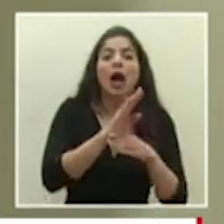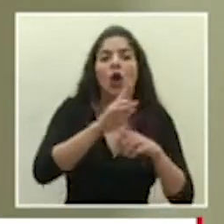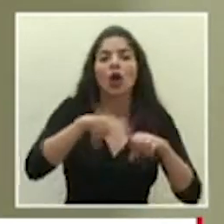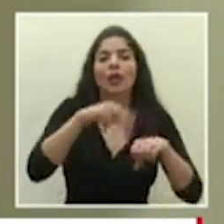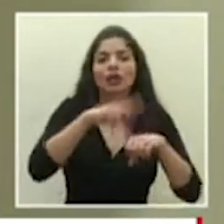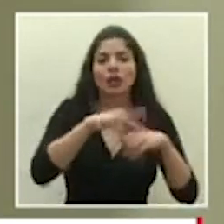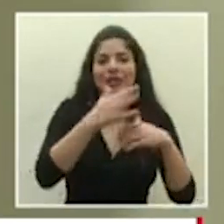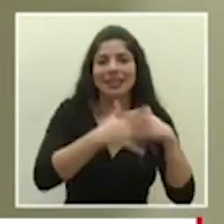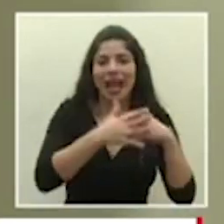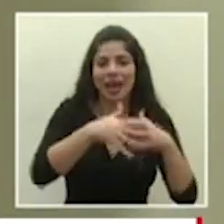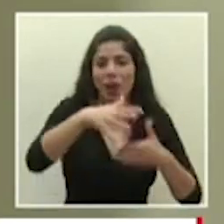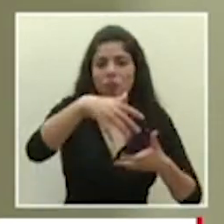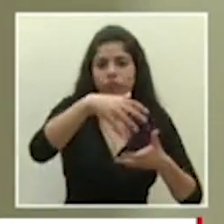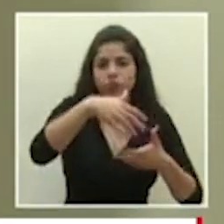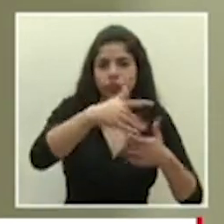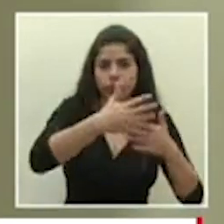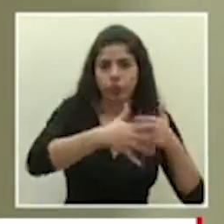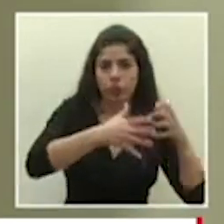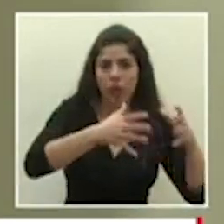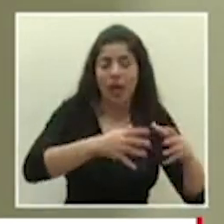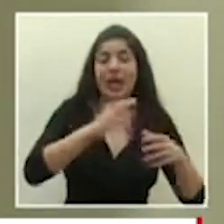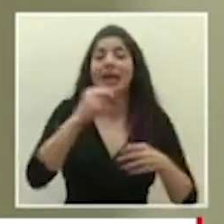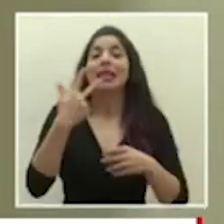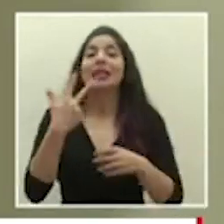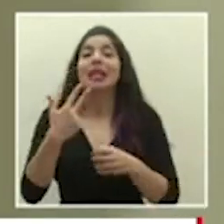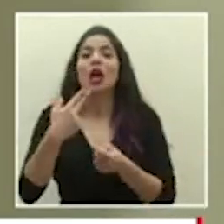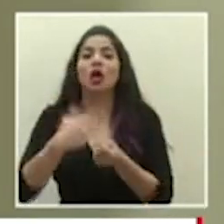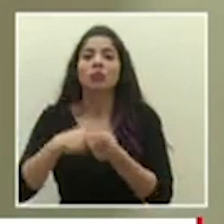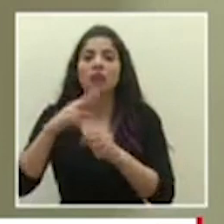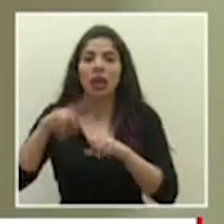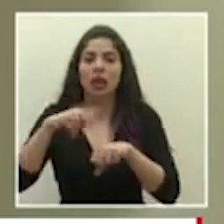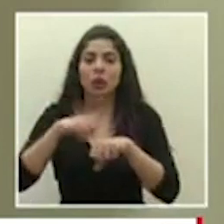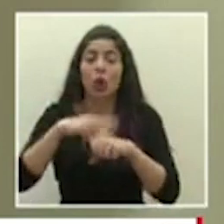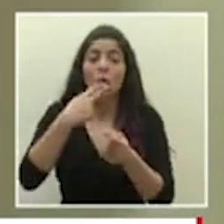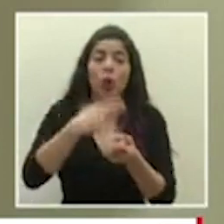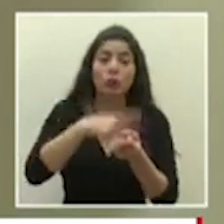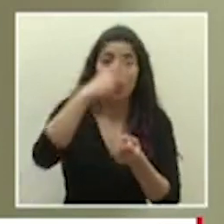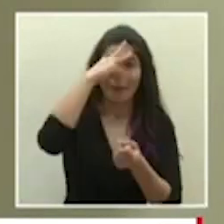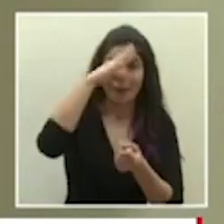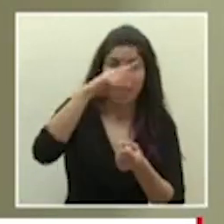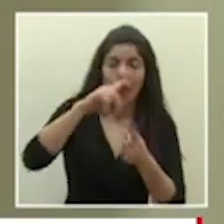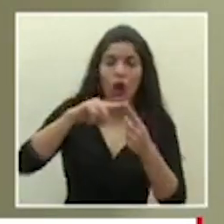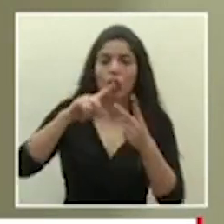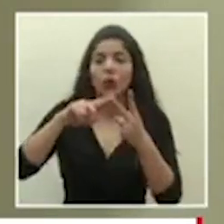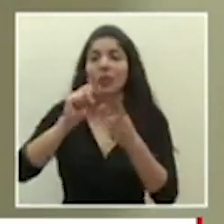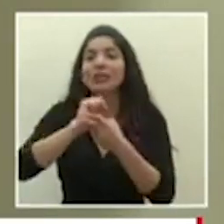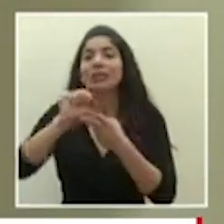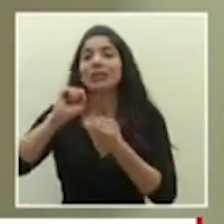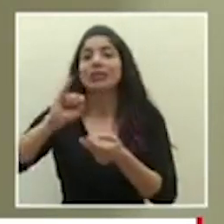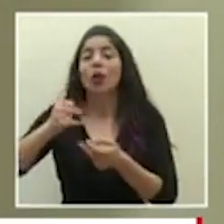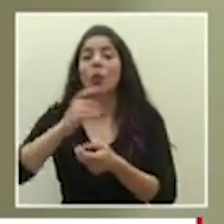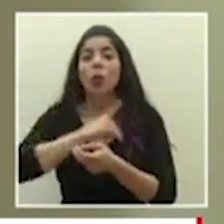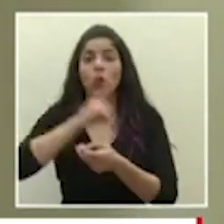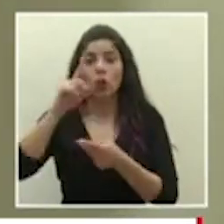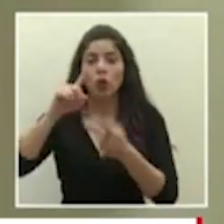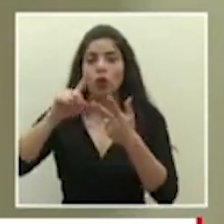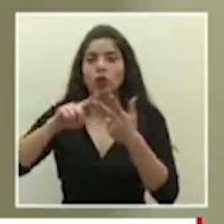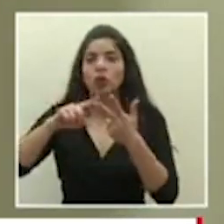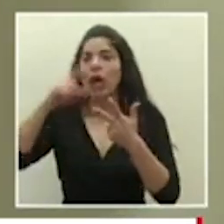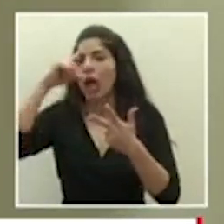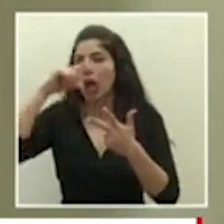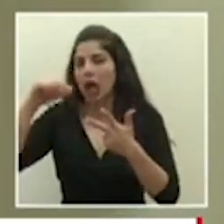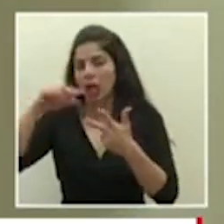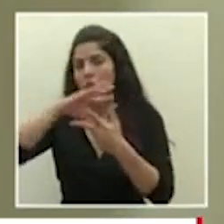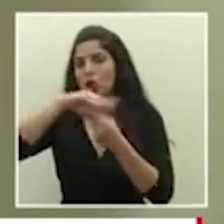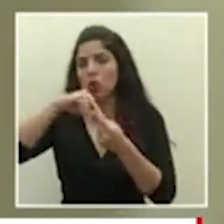Sangre y en los tres hospitales nacionales el hospital México el hospital San Juan de Dios y el hospital Calderón Guardia